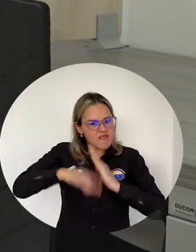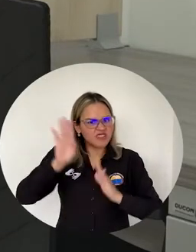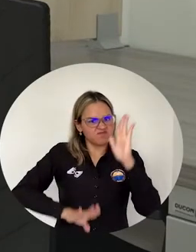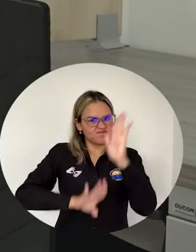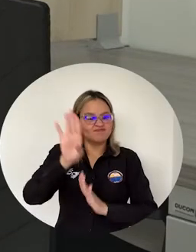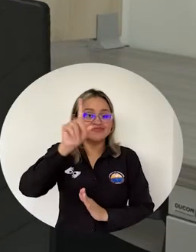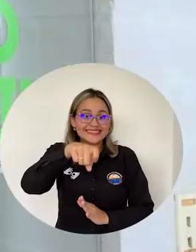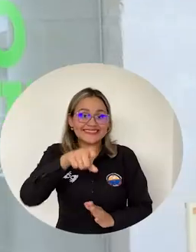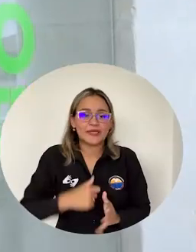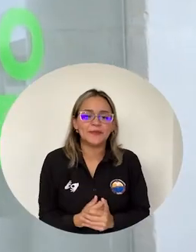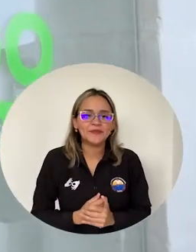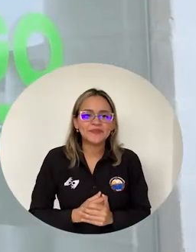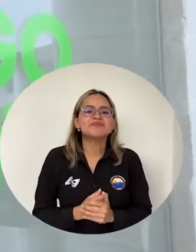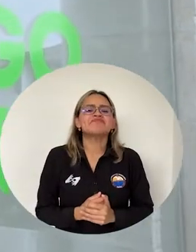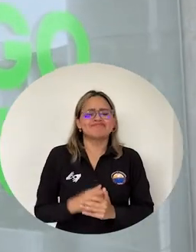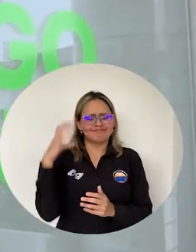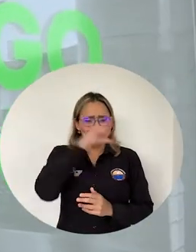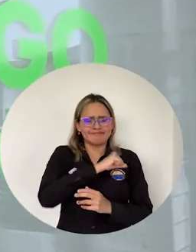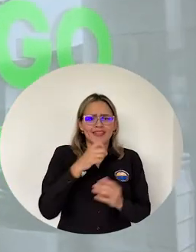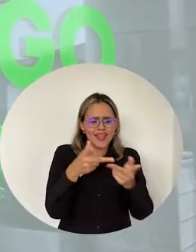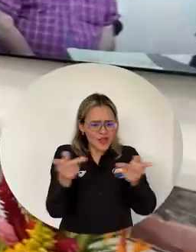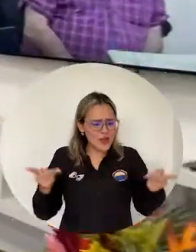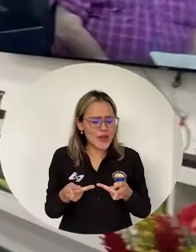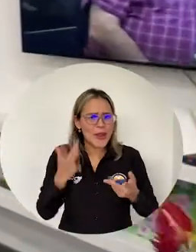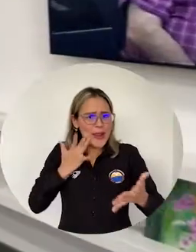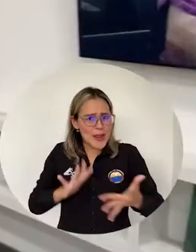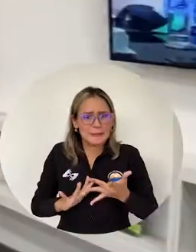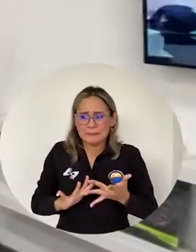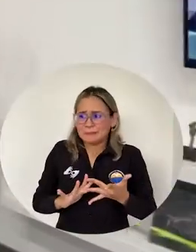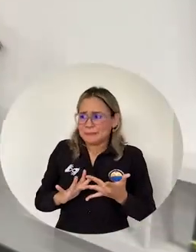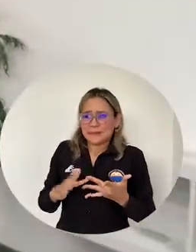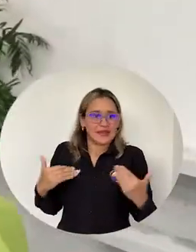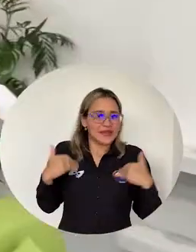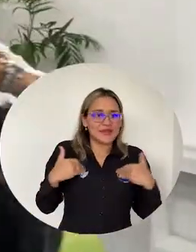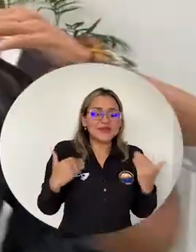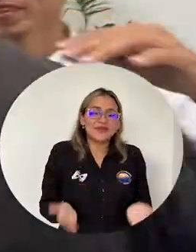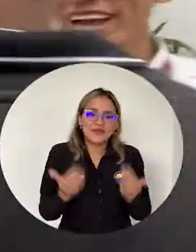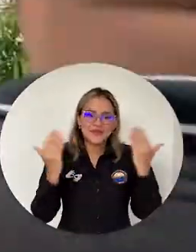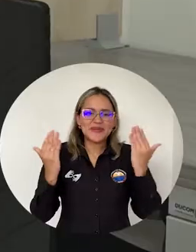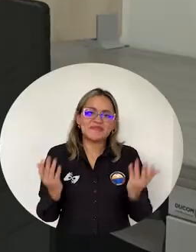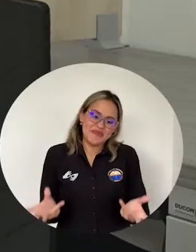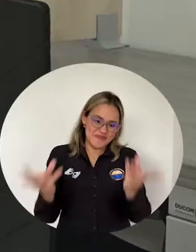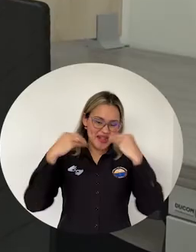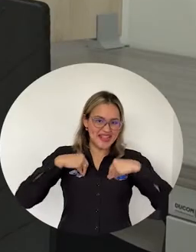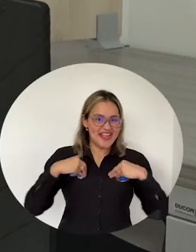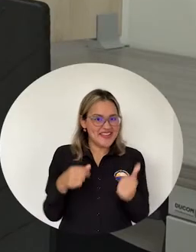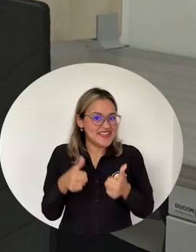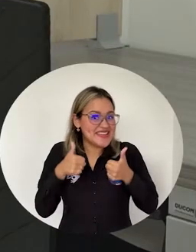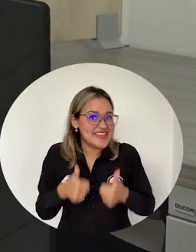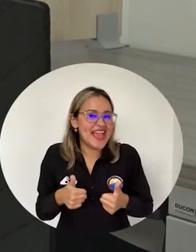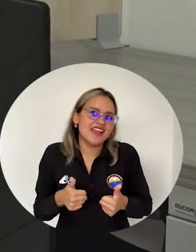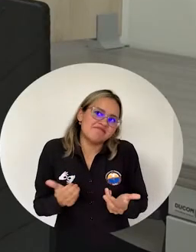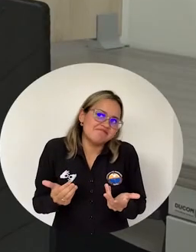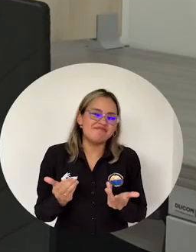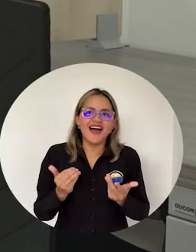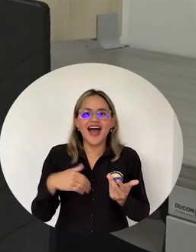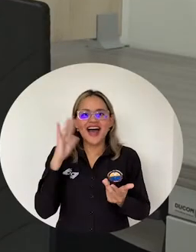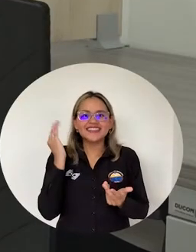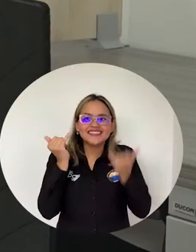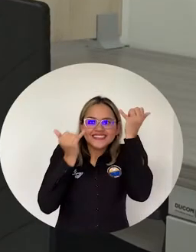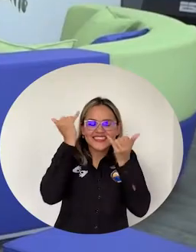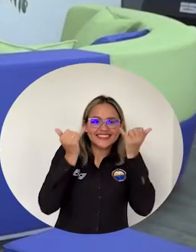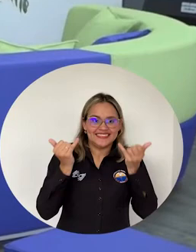que se presenten estos espacios Y pues crear expectativas que nos lleguen digamos a